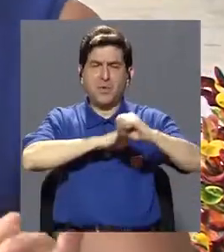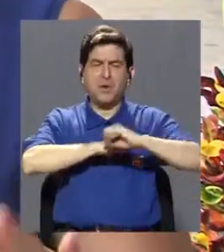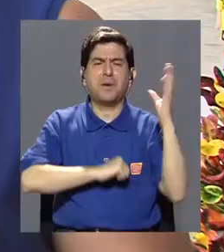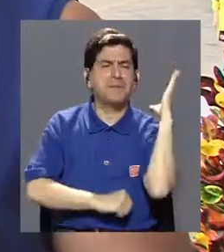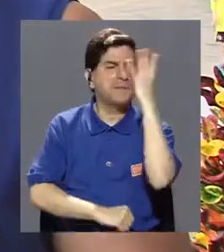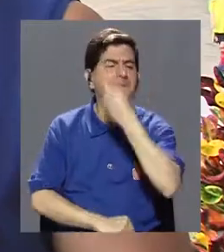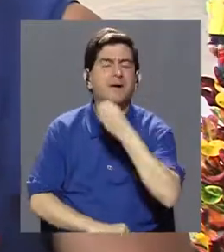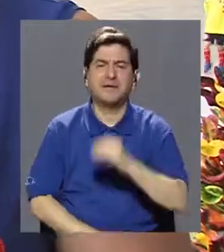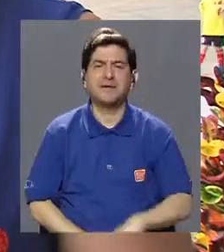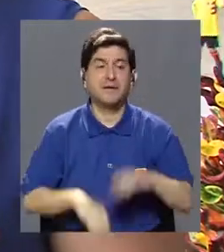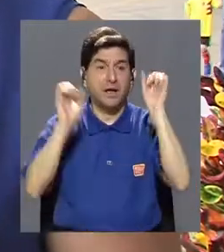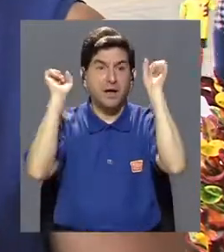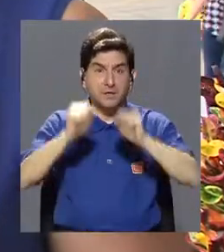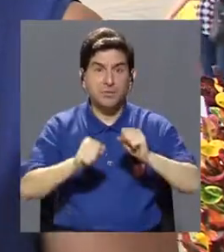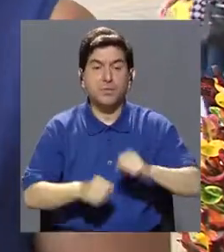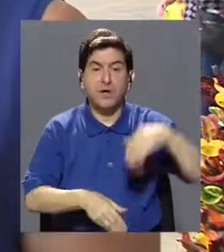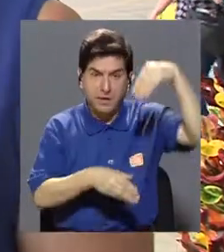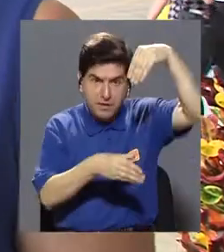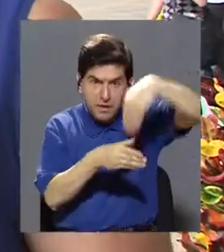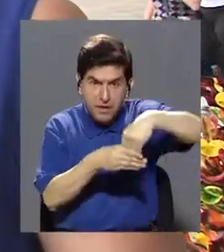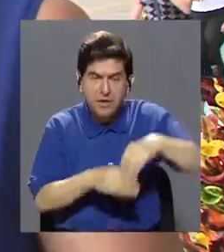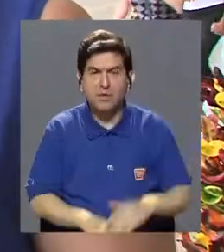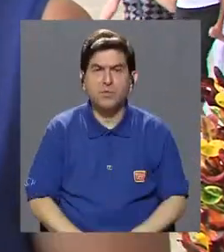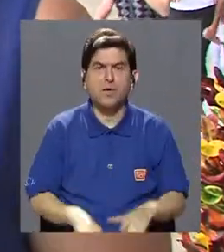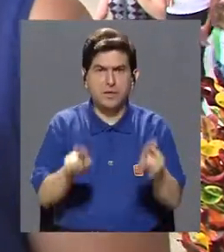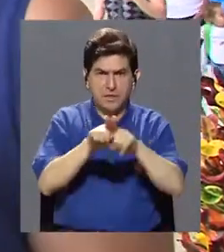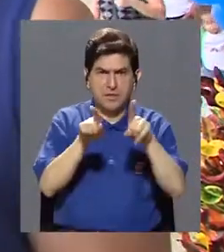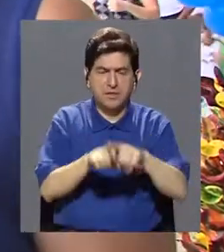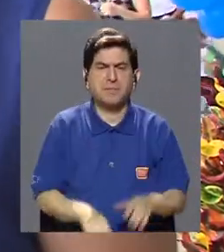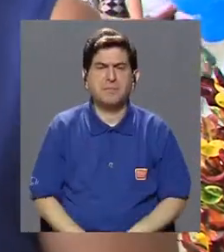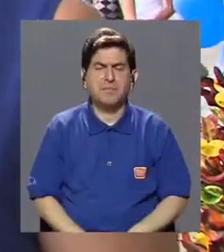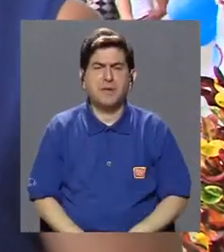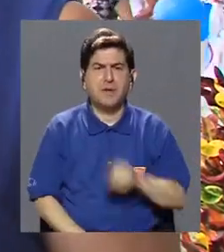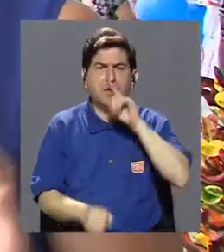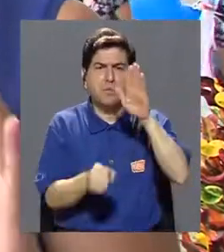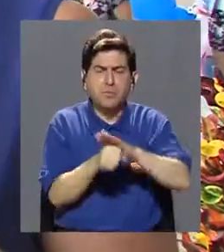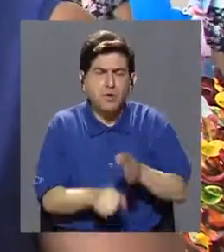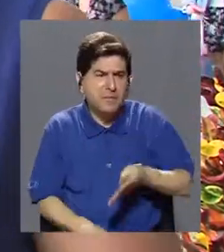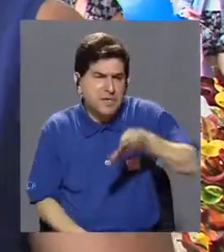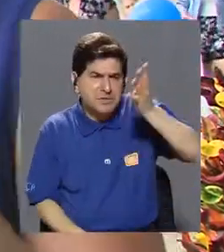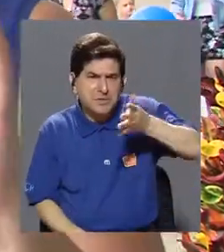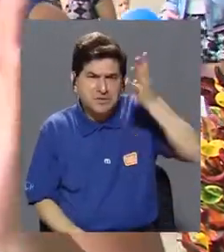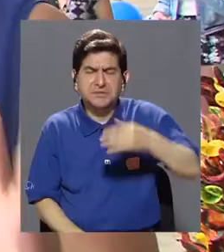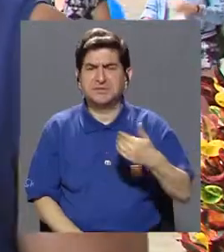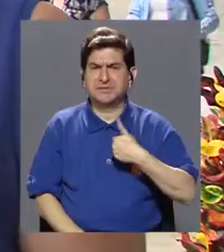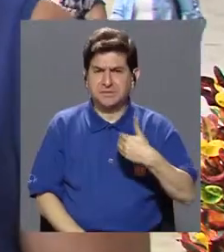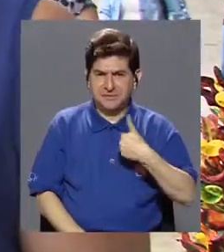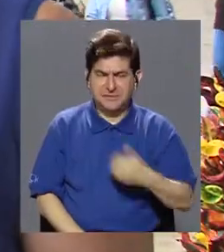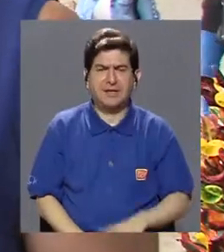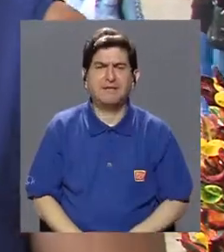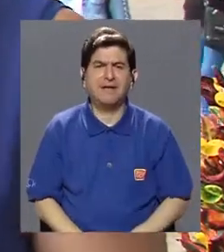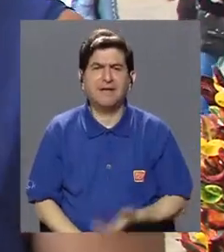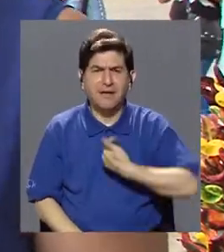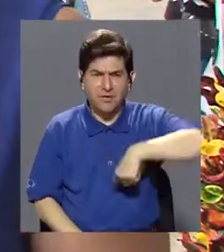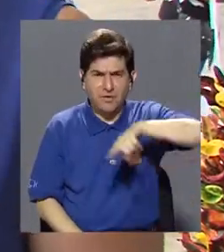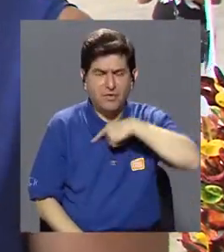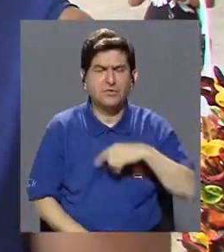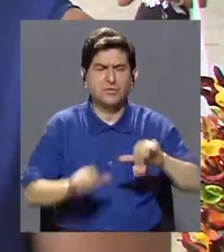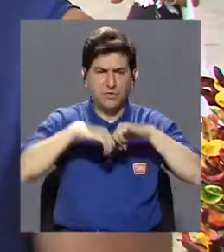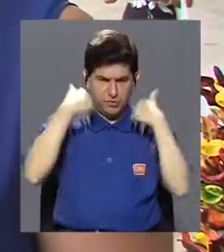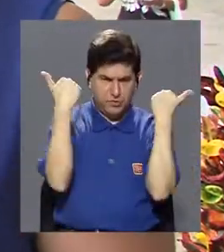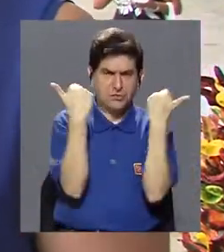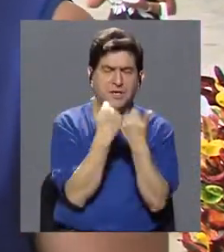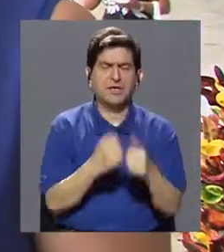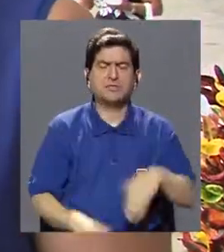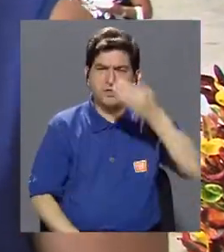pueden meter incluso y subir sus promesas. Tenemos tanto en la asociación, el Facebook de la